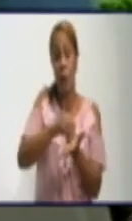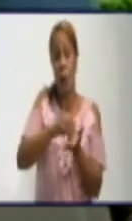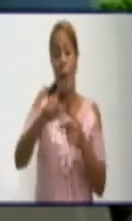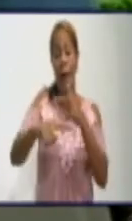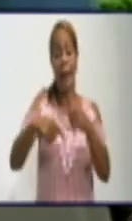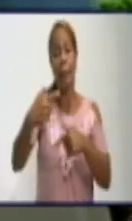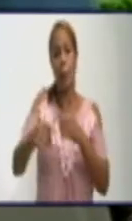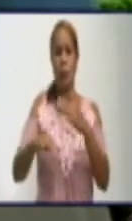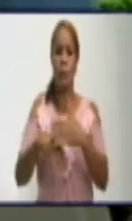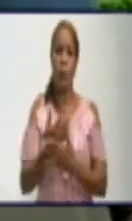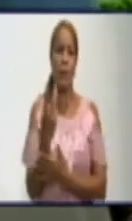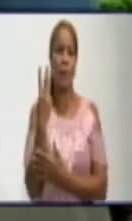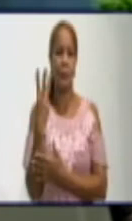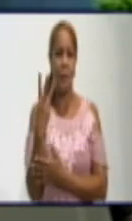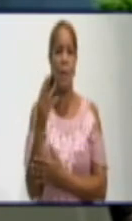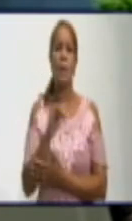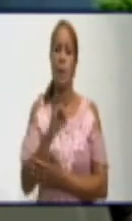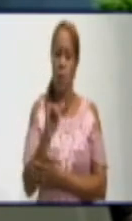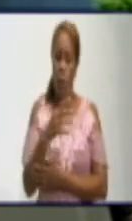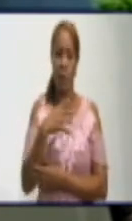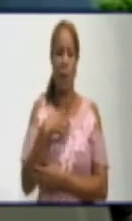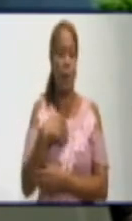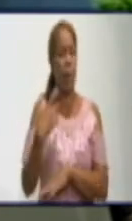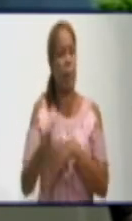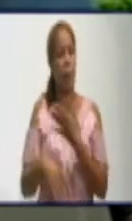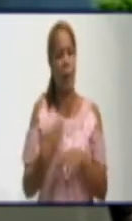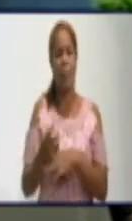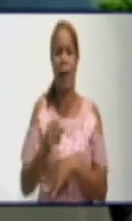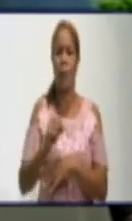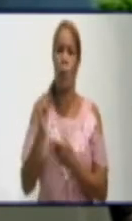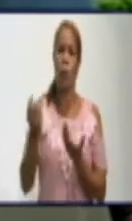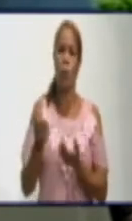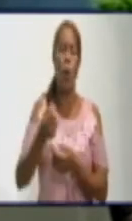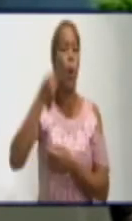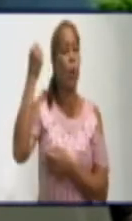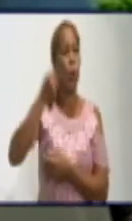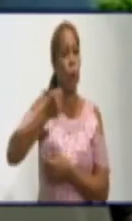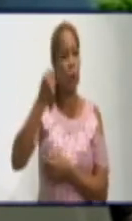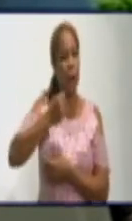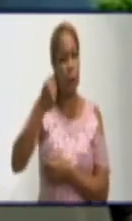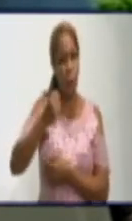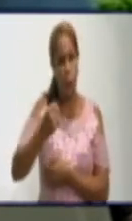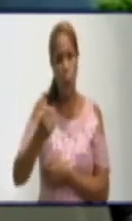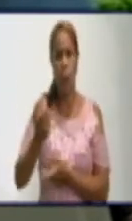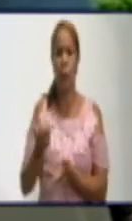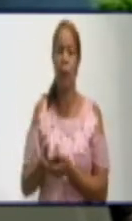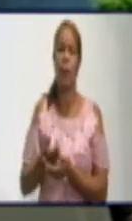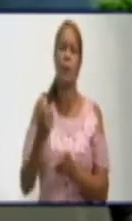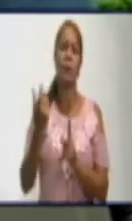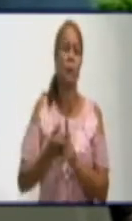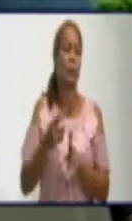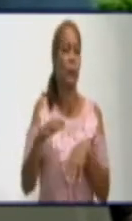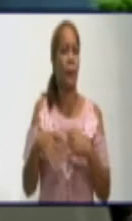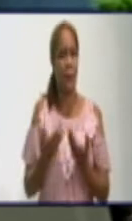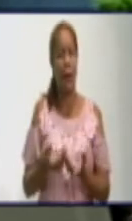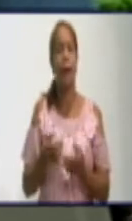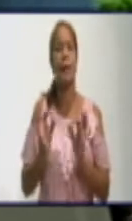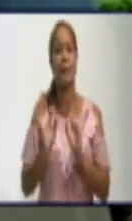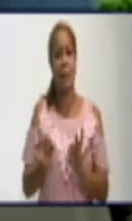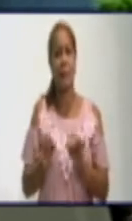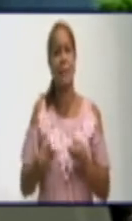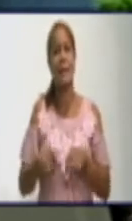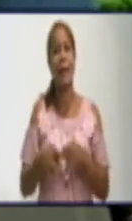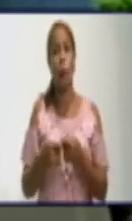presentó problemas con los tazones, eso es, este, se rajaron y entonces tuvimos ganos la tarea de reconstruirlo